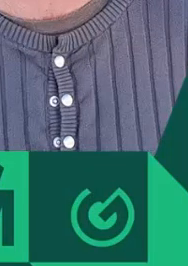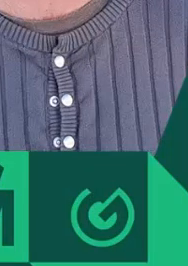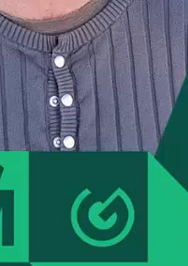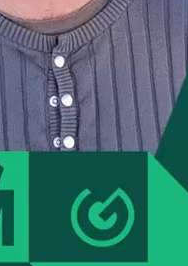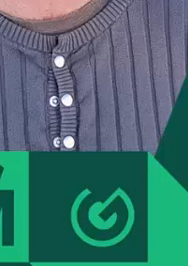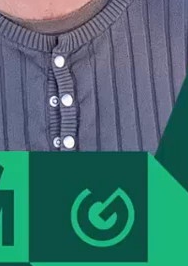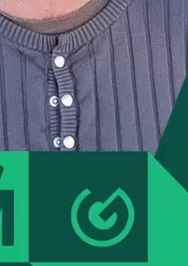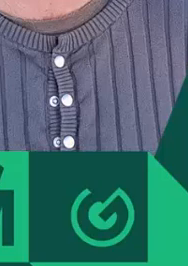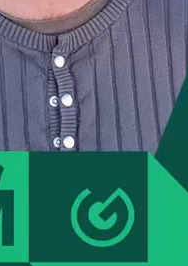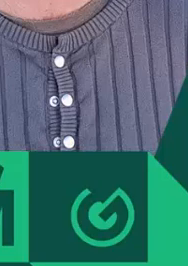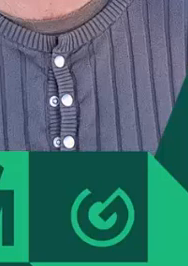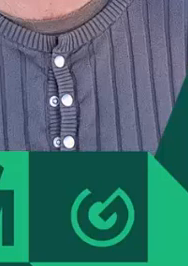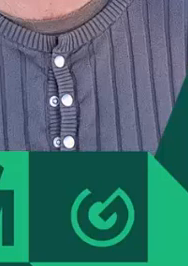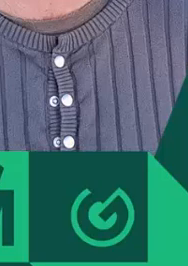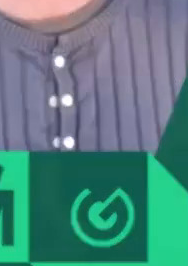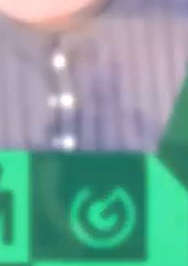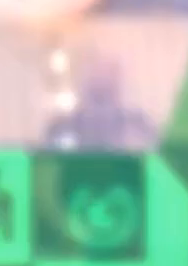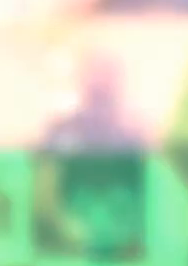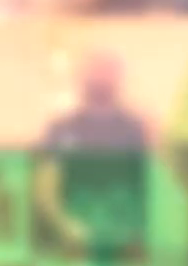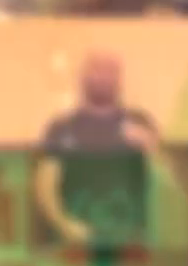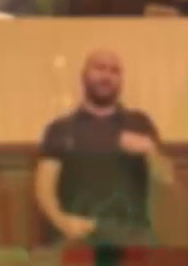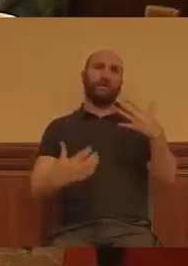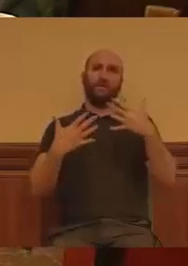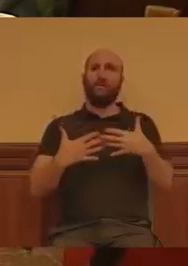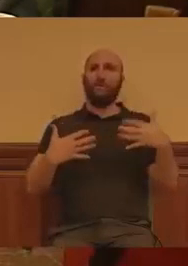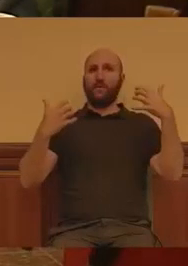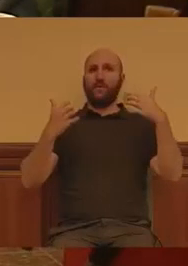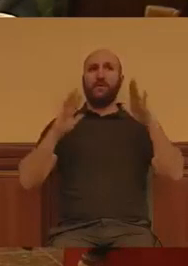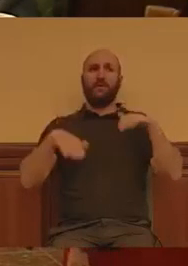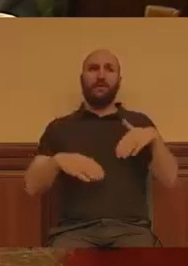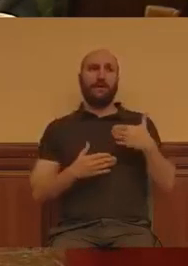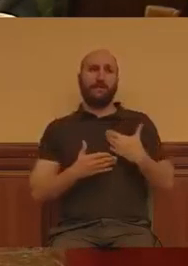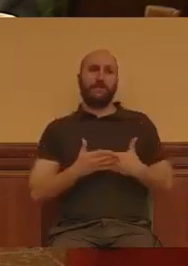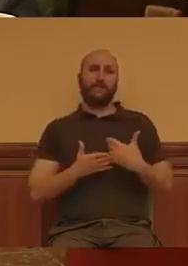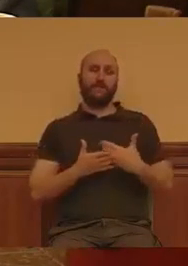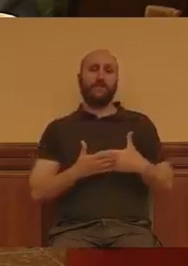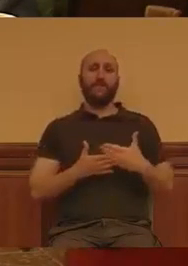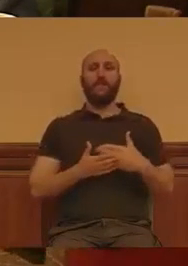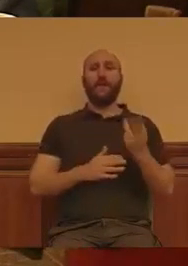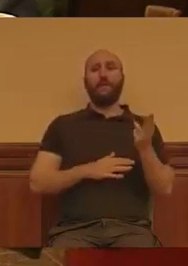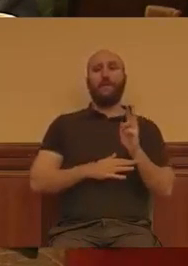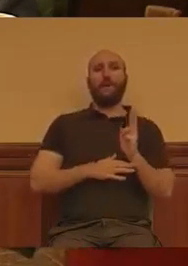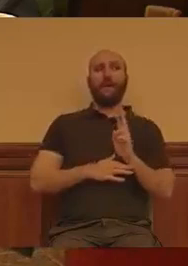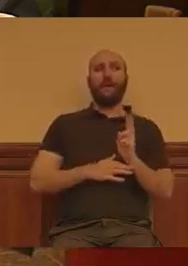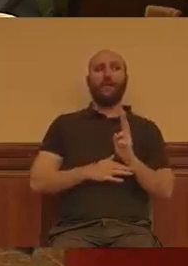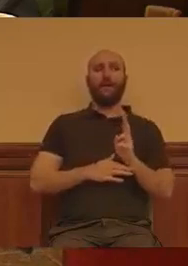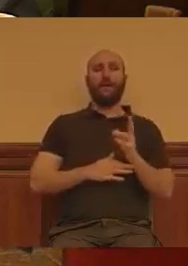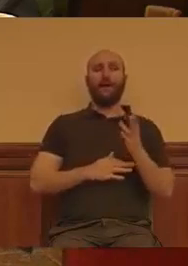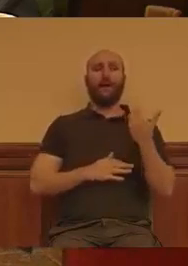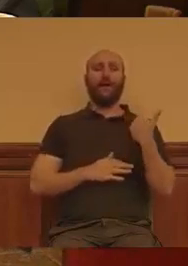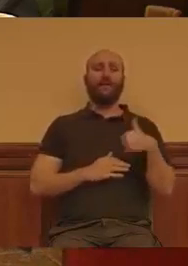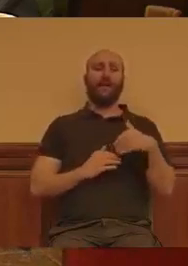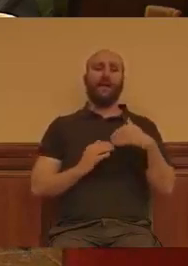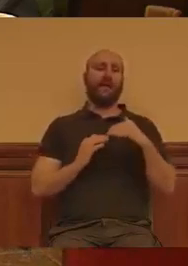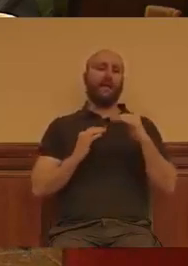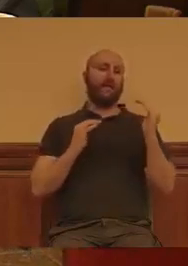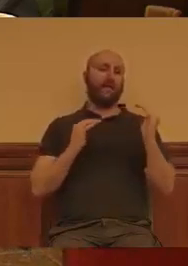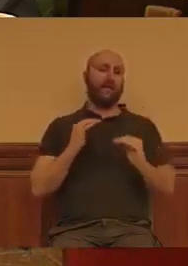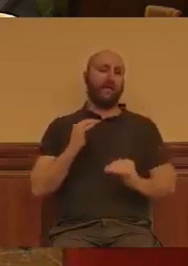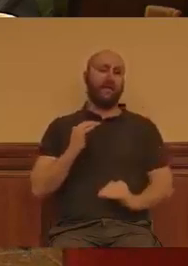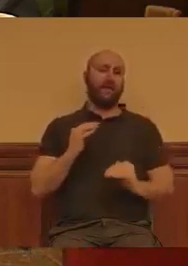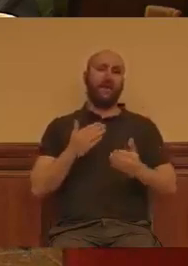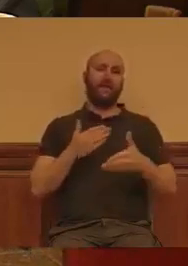dice las mismas en este pleno y lo único que comprobamos es que Venezuela ya cotiza a la baja. No está de moda.